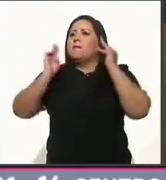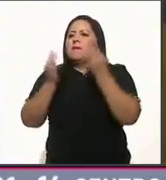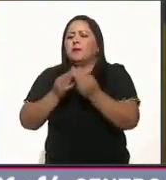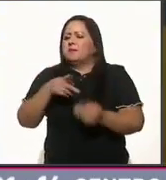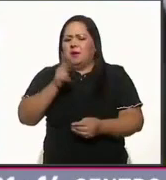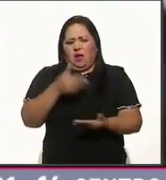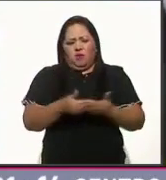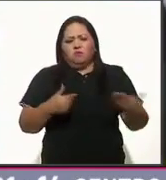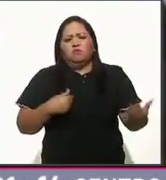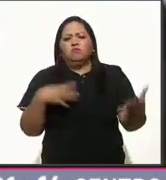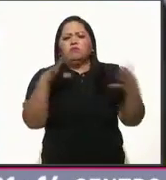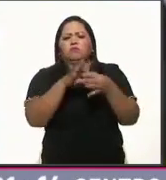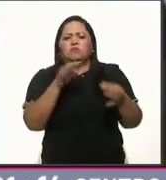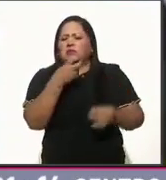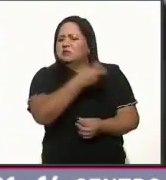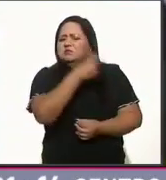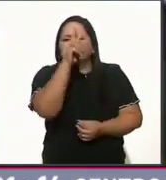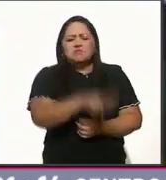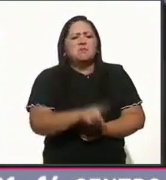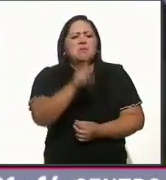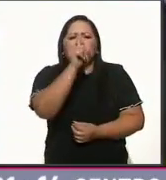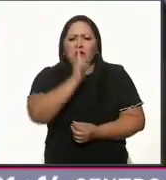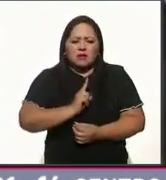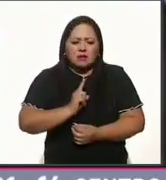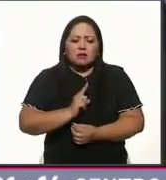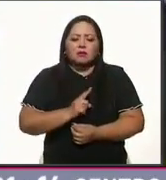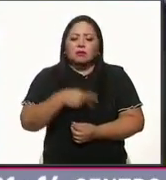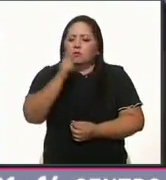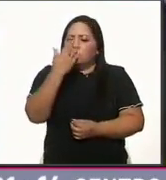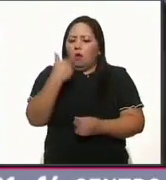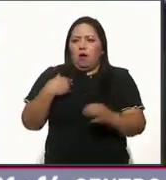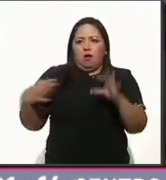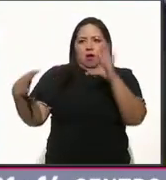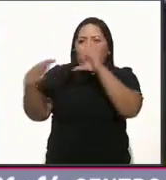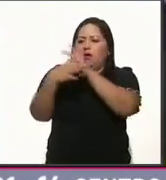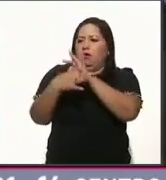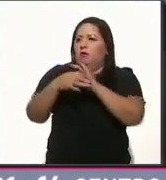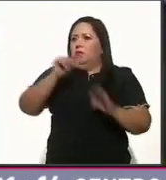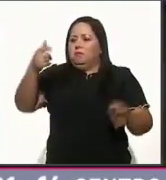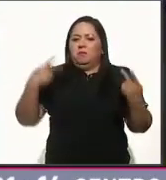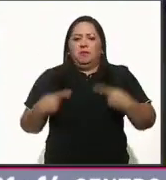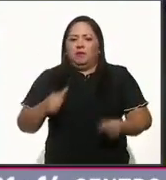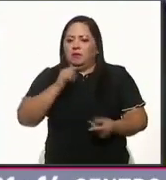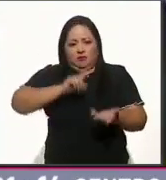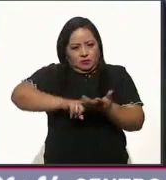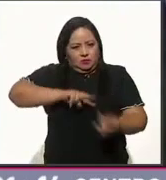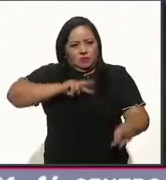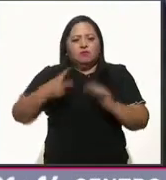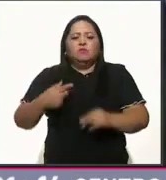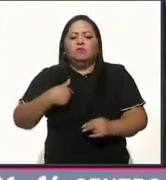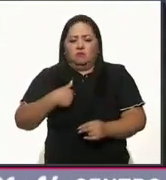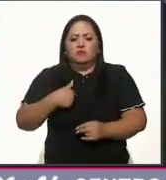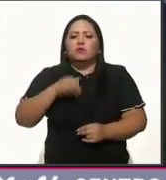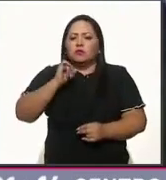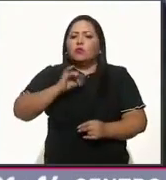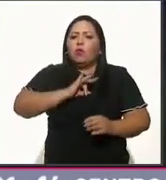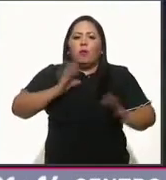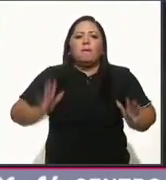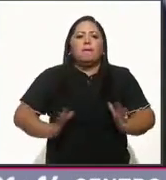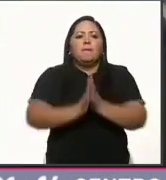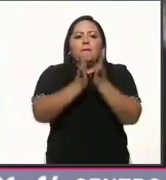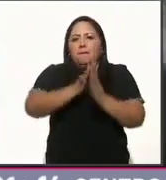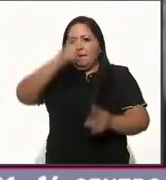Le reitero públicamente que es mentira, que no hay ningún vínculo con ningún grupo lectivo. Yo, al contrario, he tenido el honor de participar